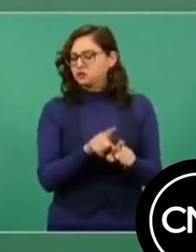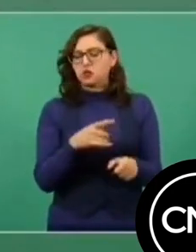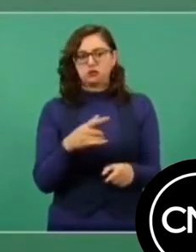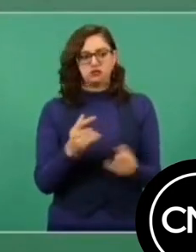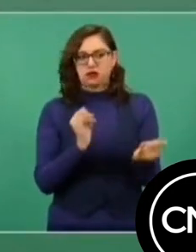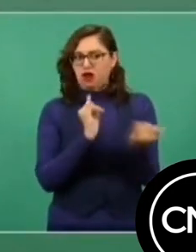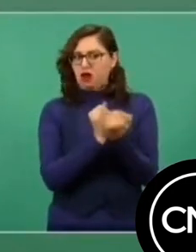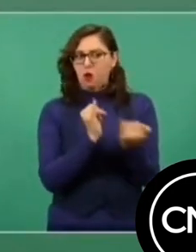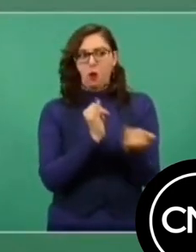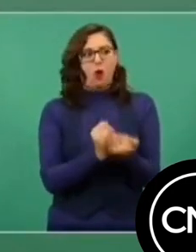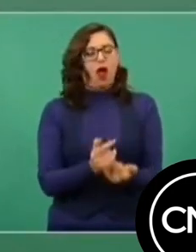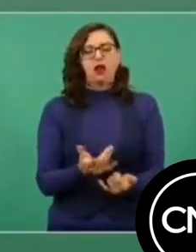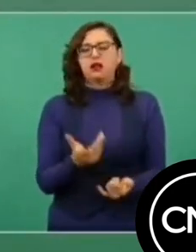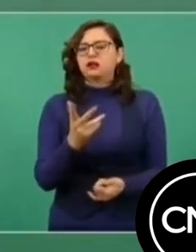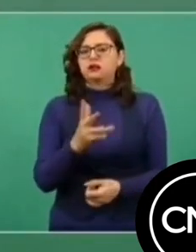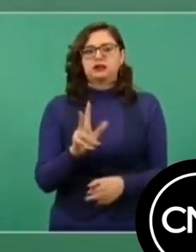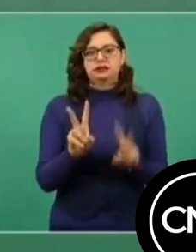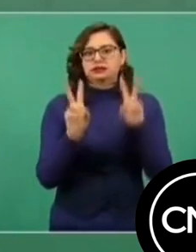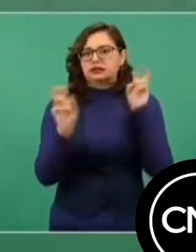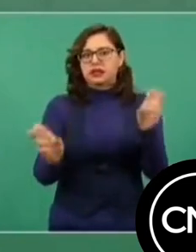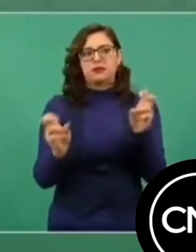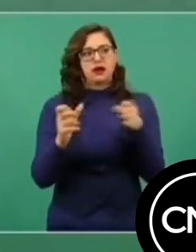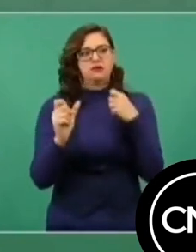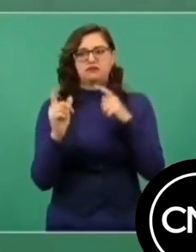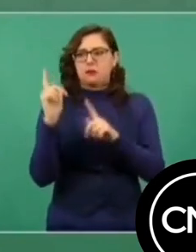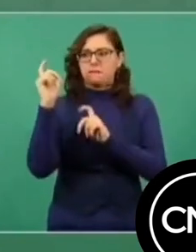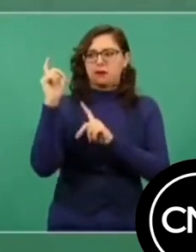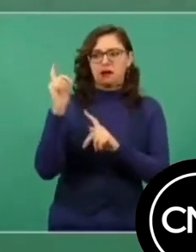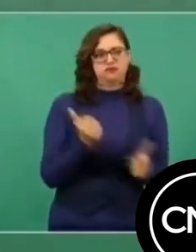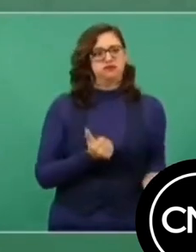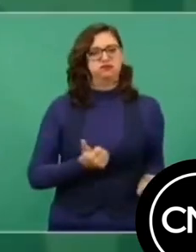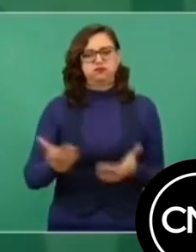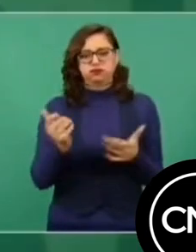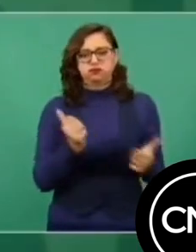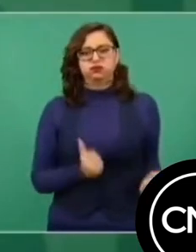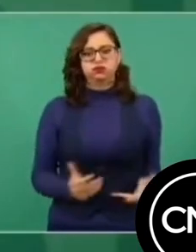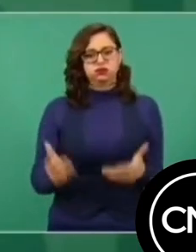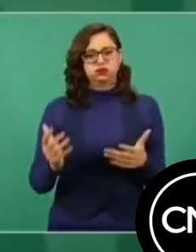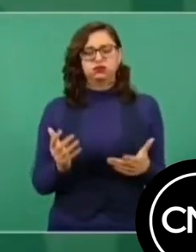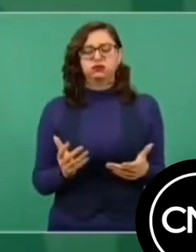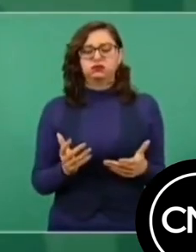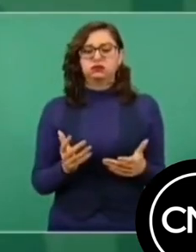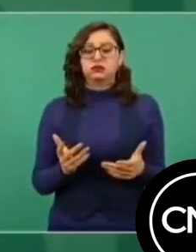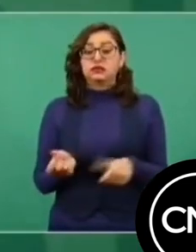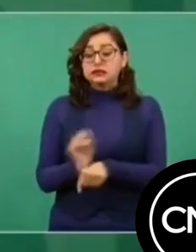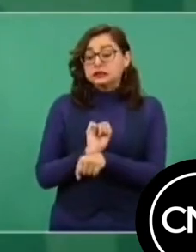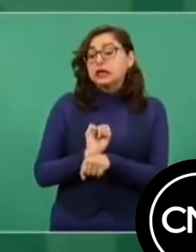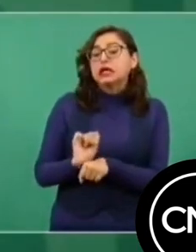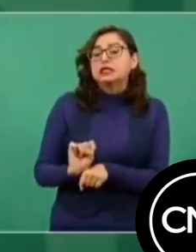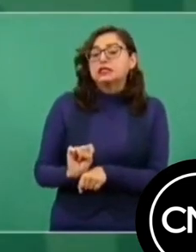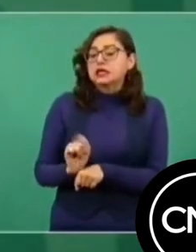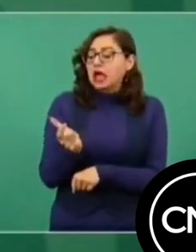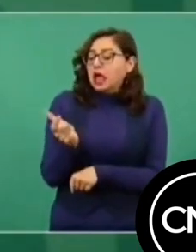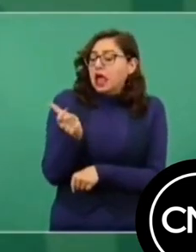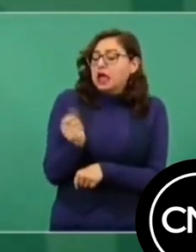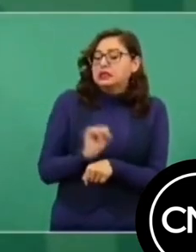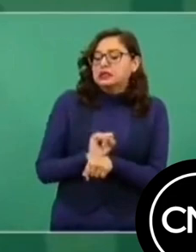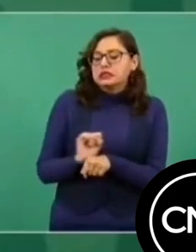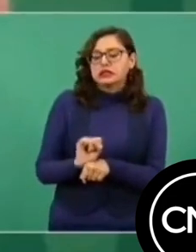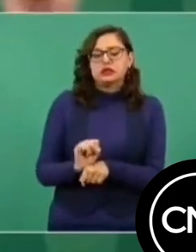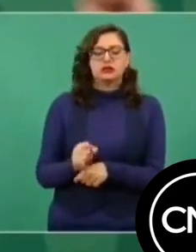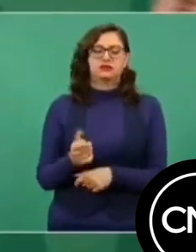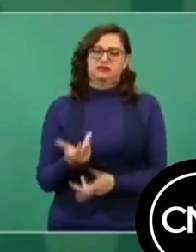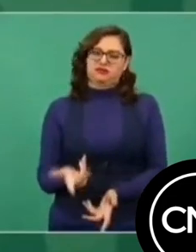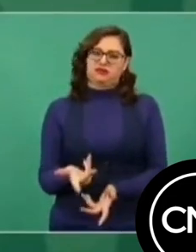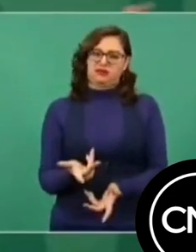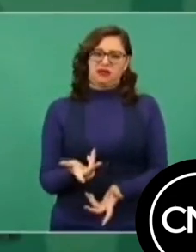posición de México respecto al tráfico ilícito de armas denominadas ligeras, que en realidad son las responsables del mayor